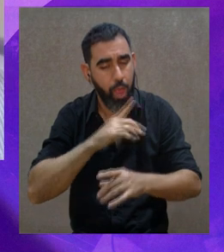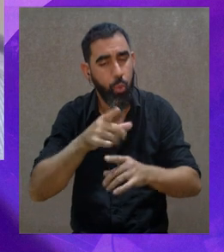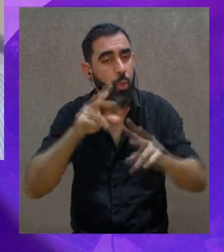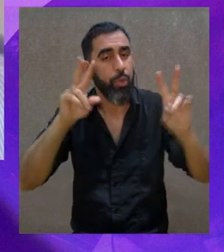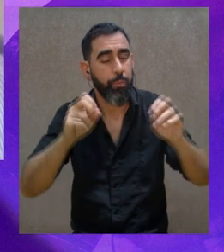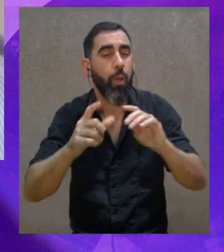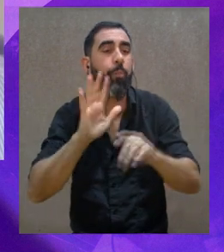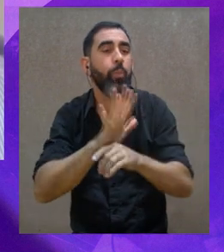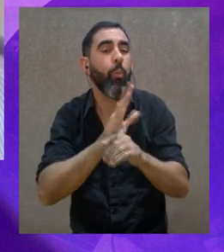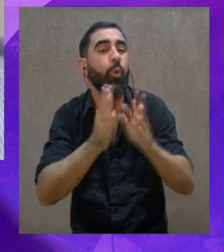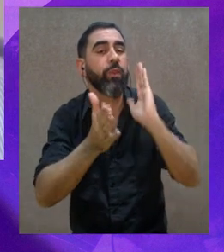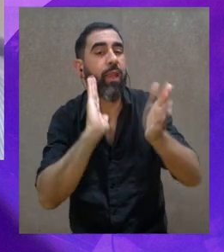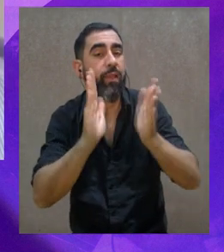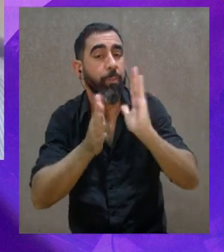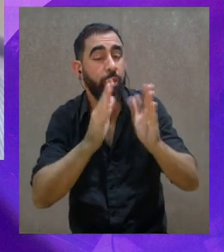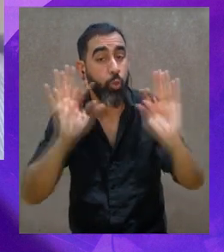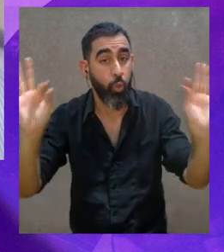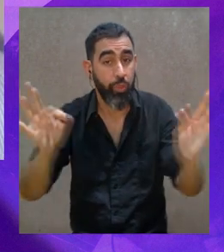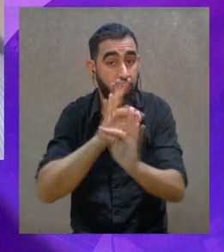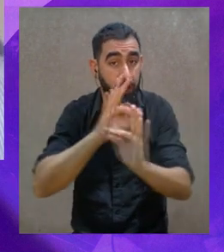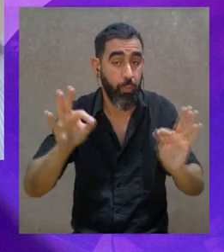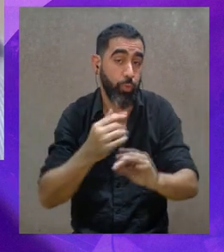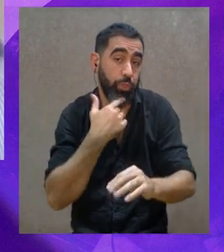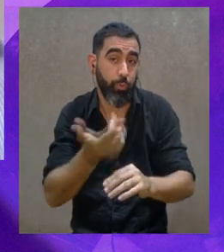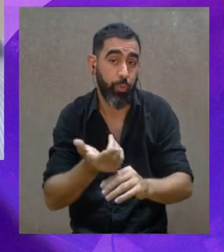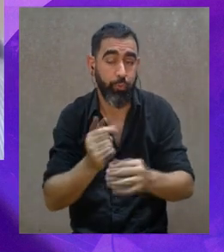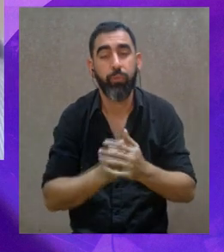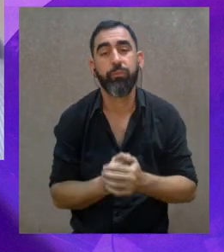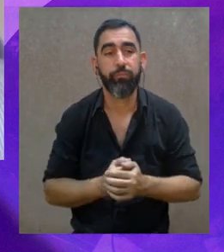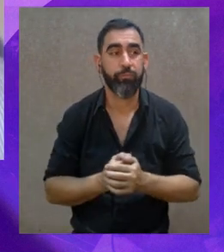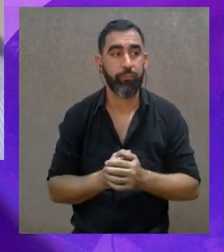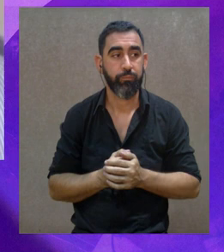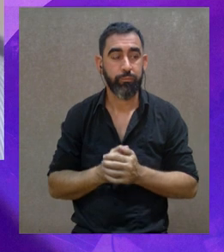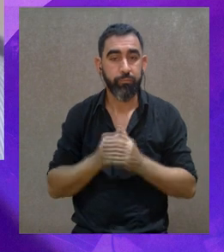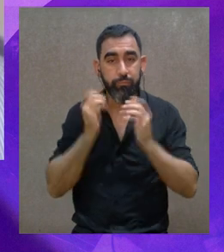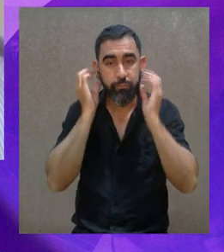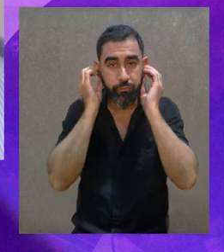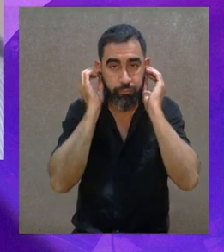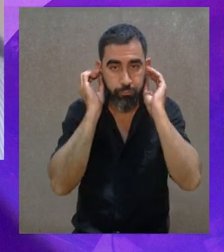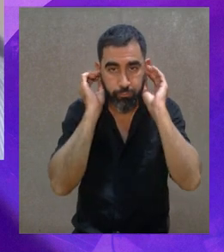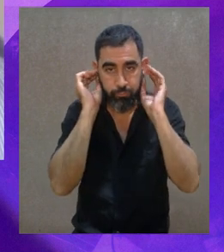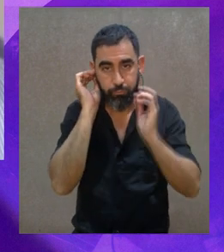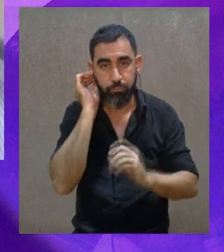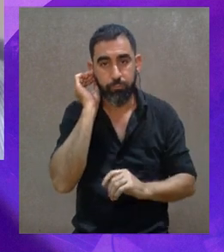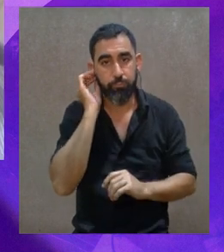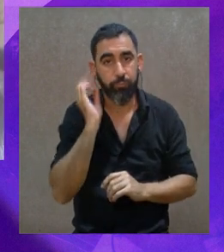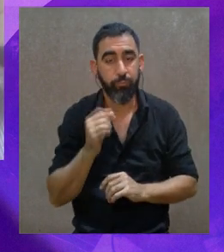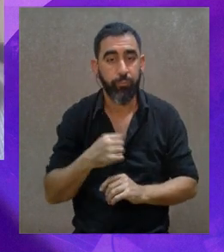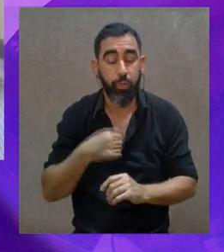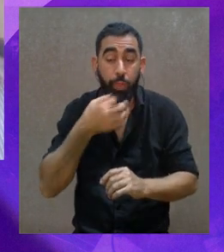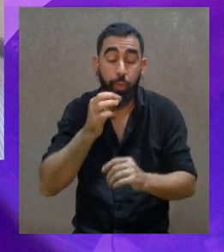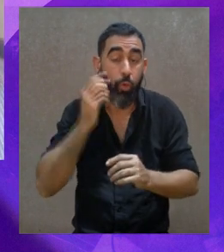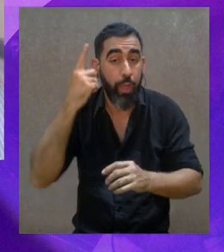porque hay realmente, hay también una parte como terapéutica de la música, que es así.